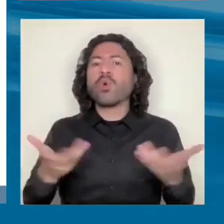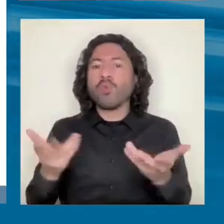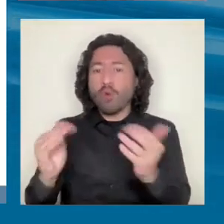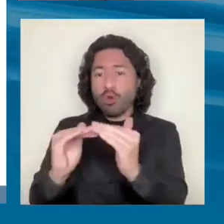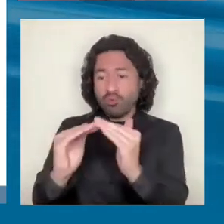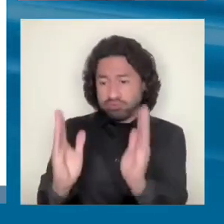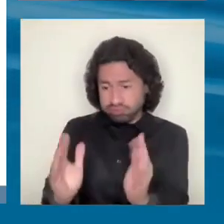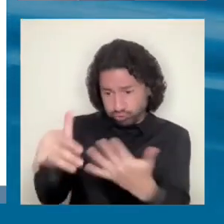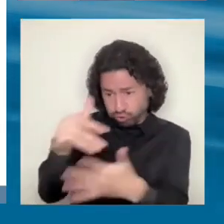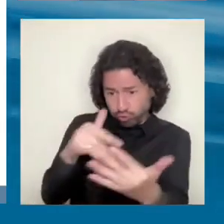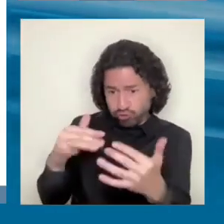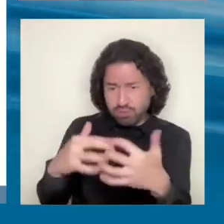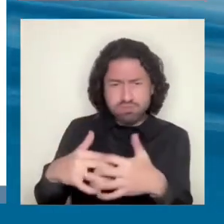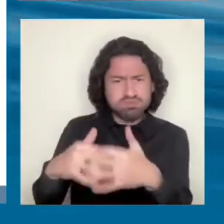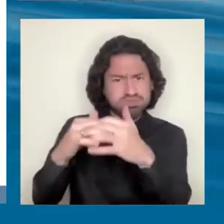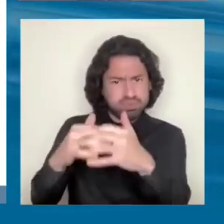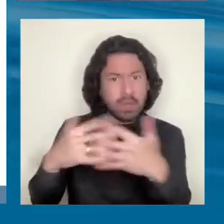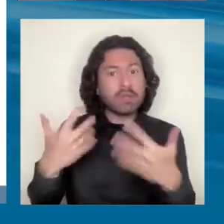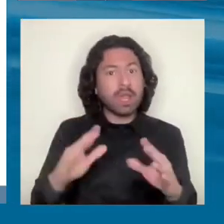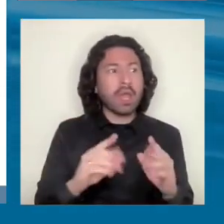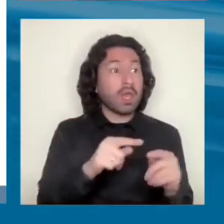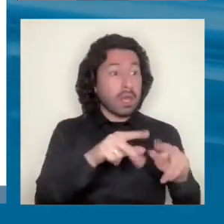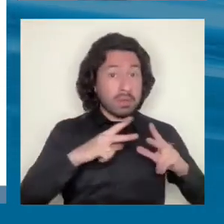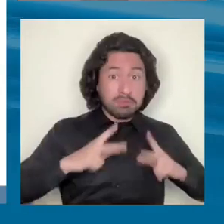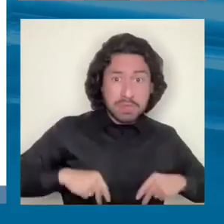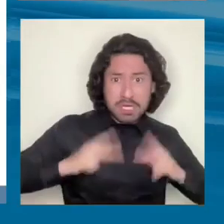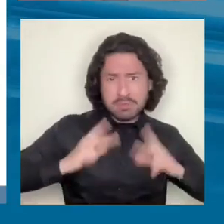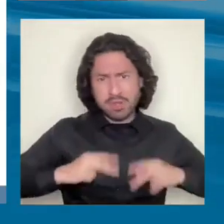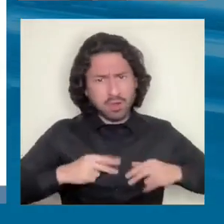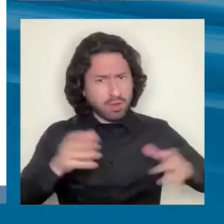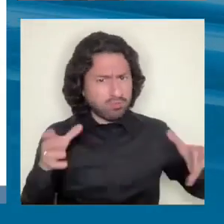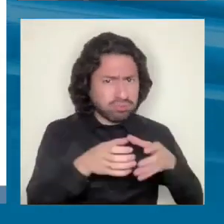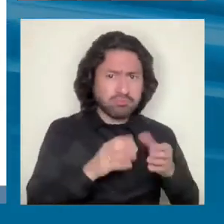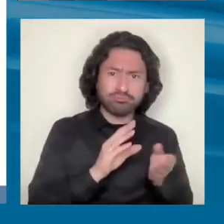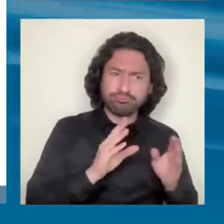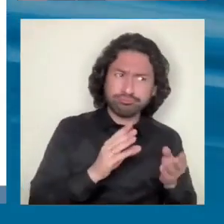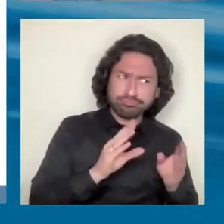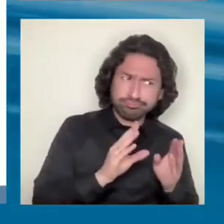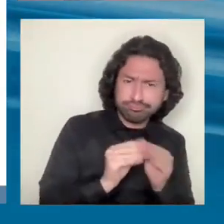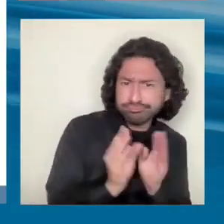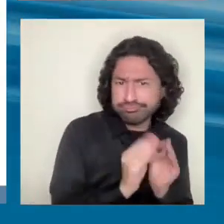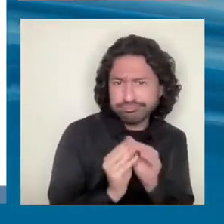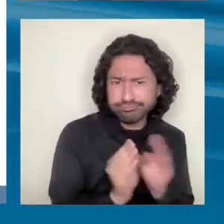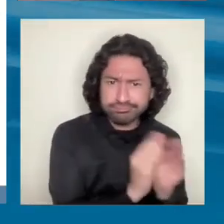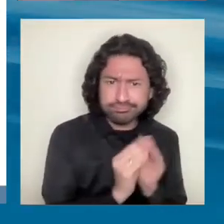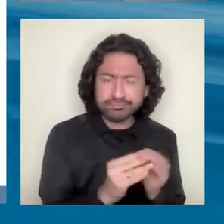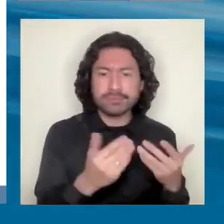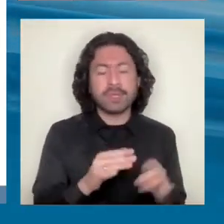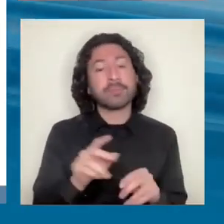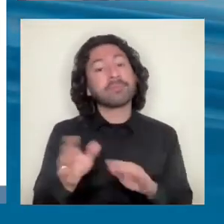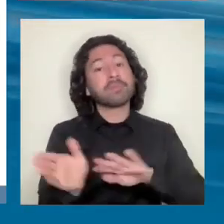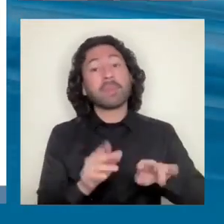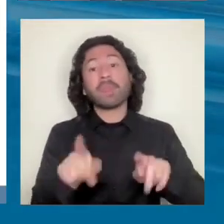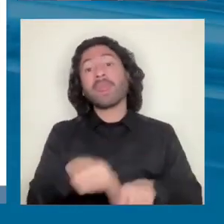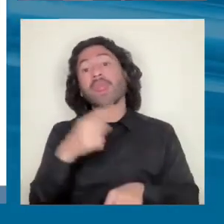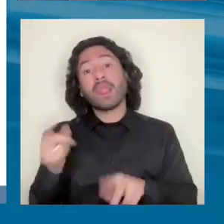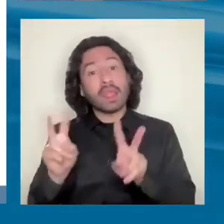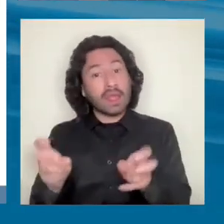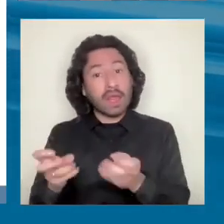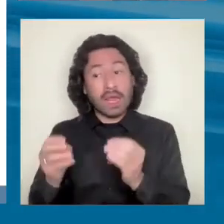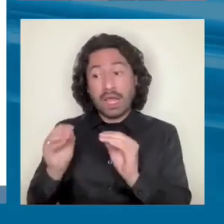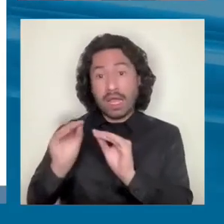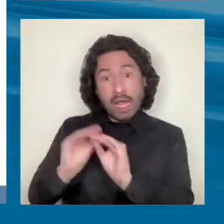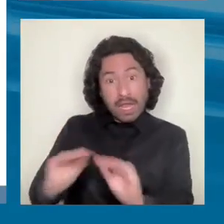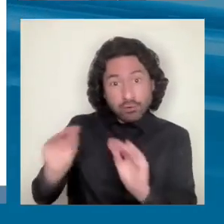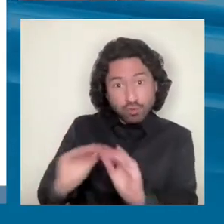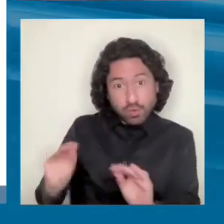social y ya ha habido varias reuniones con ministros y ministras del tema social para discutir eso. En educación, importante poner el foco